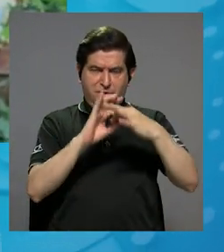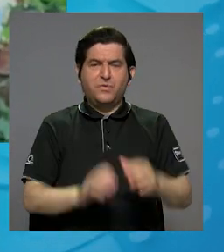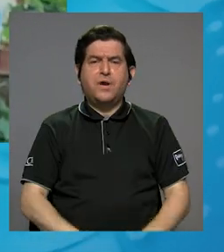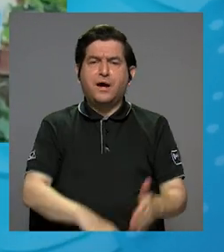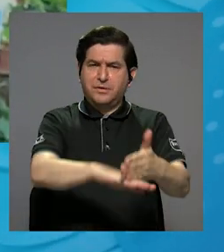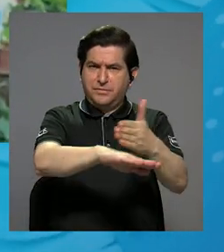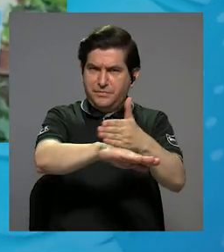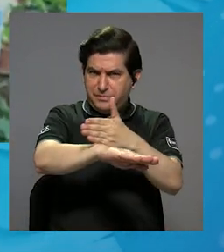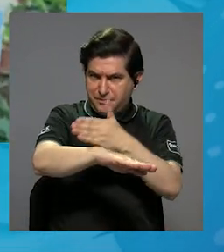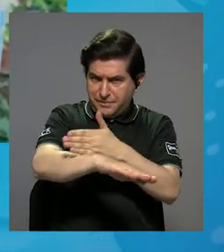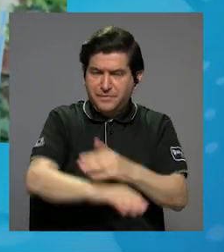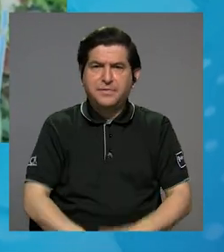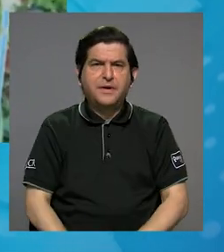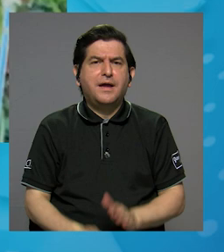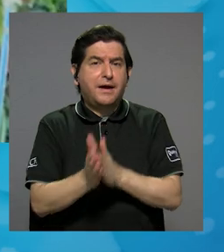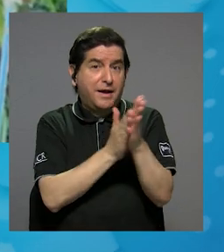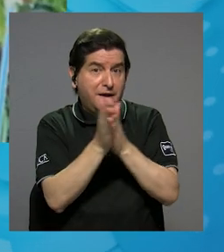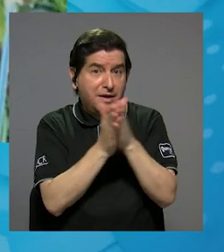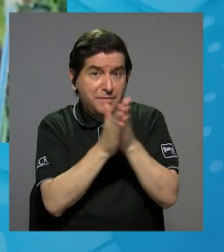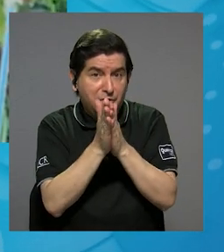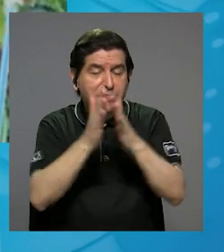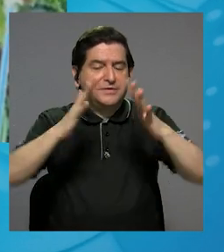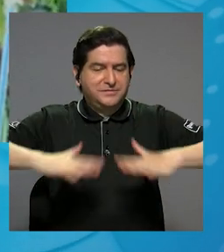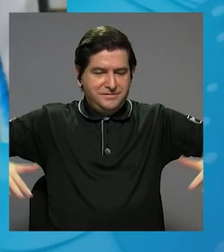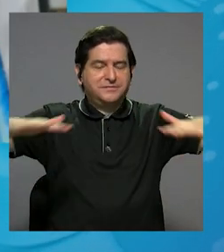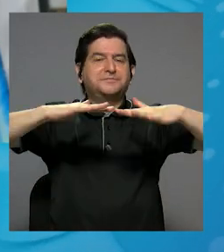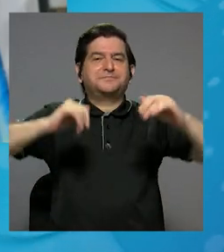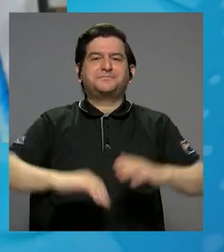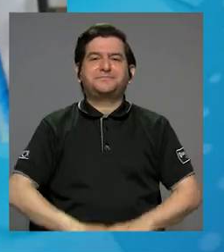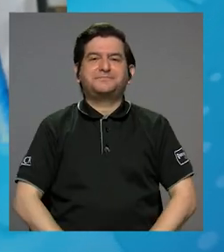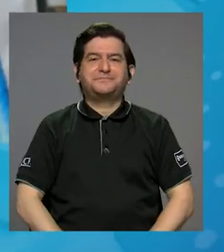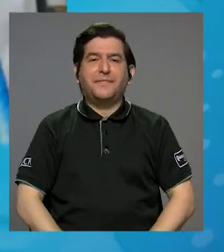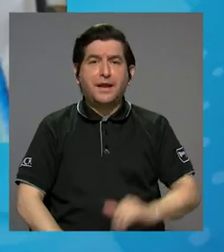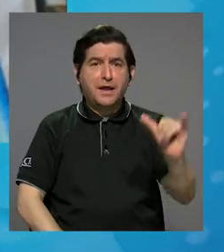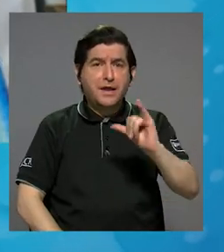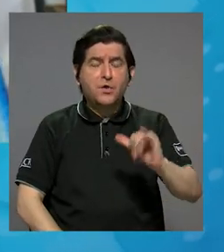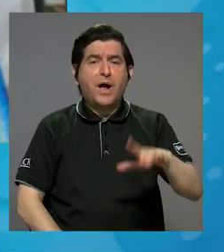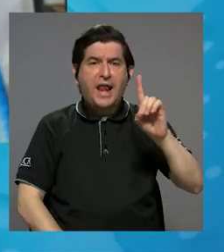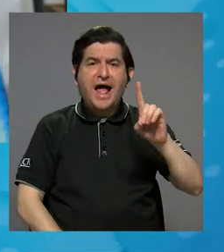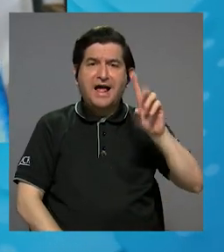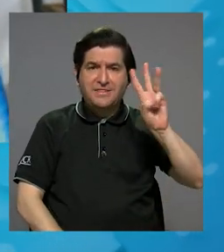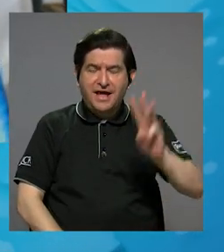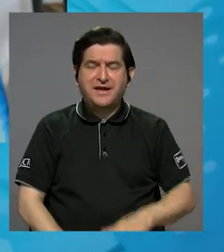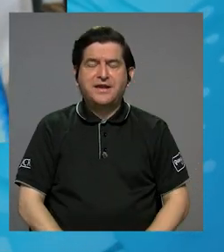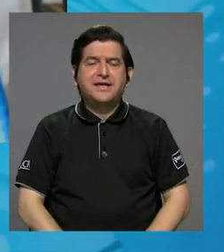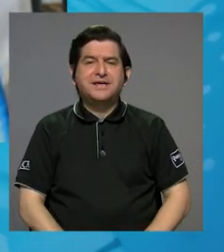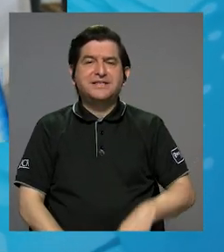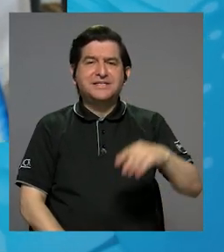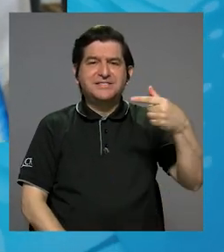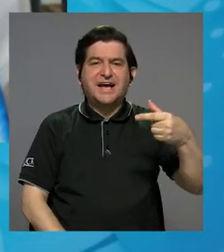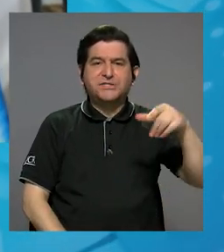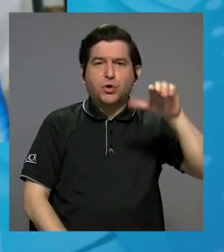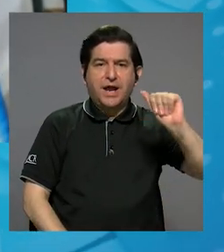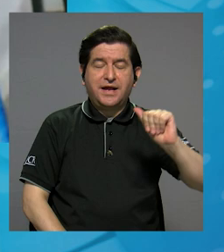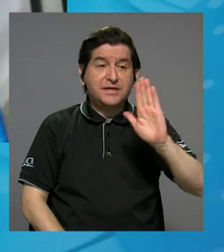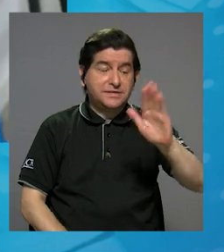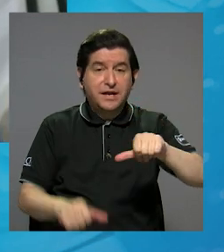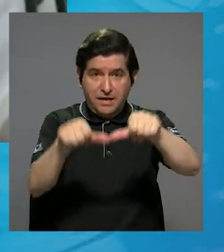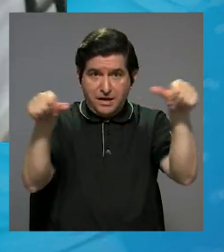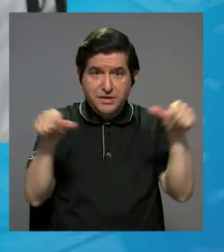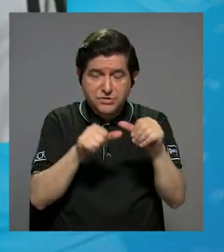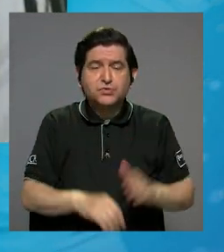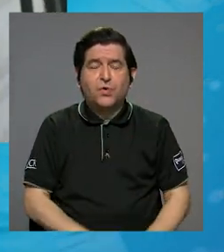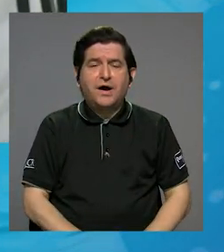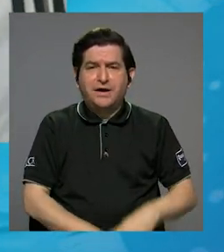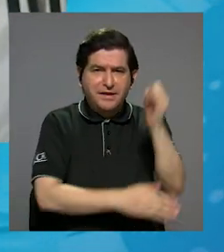mejorarlos, para aprovechar más estos espacios. Al igual que Dani, Gerson Alcázar, desde su disciplina